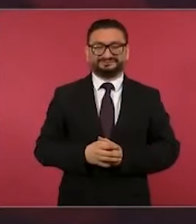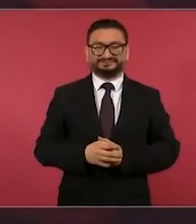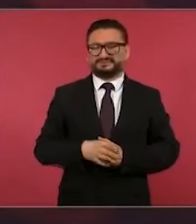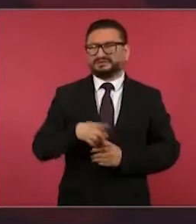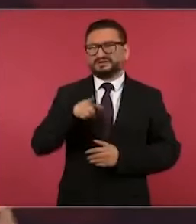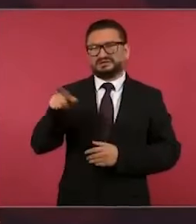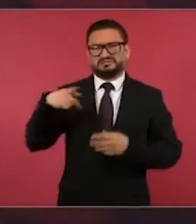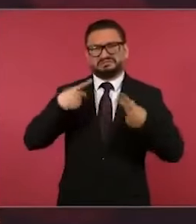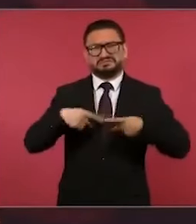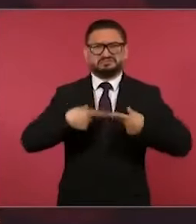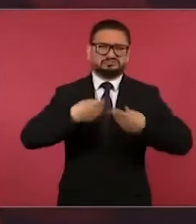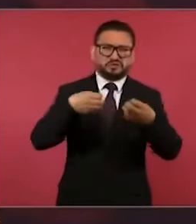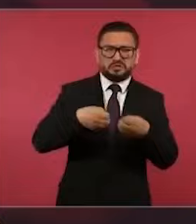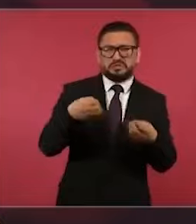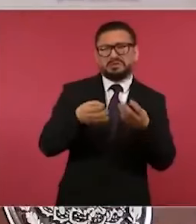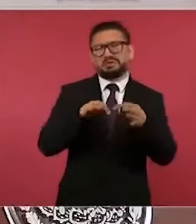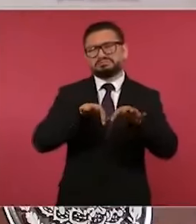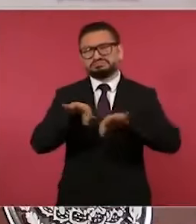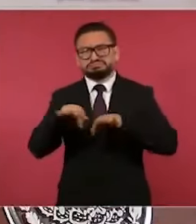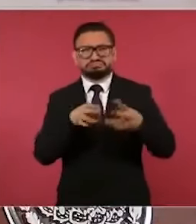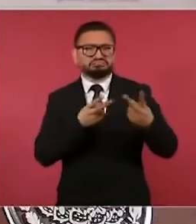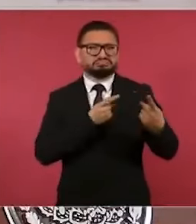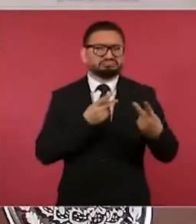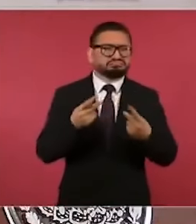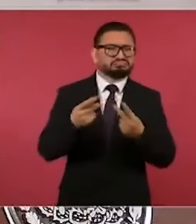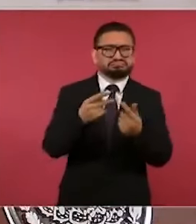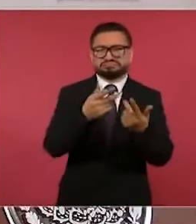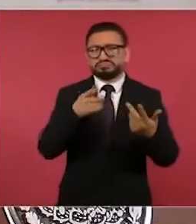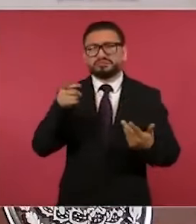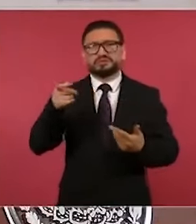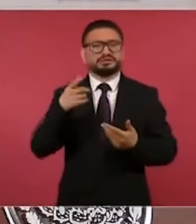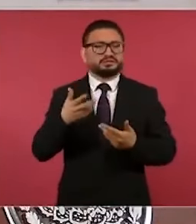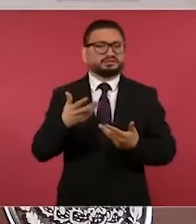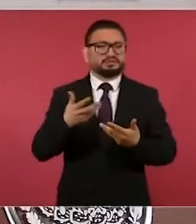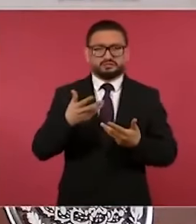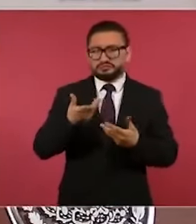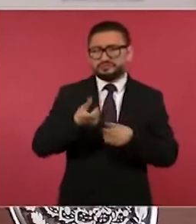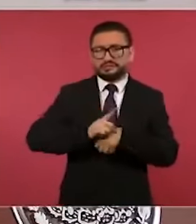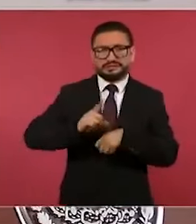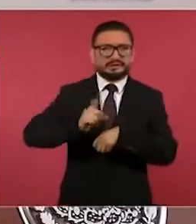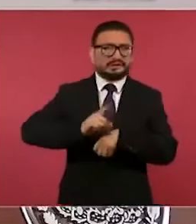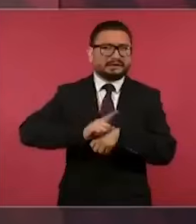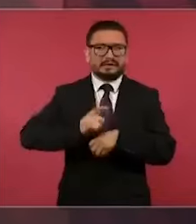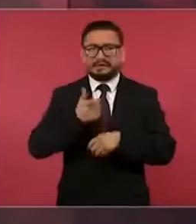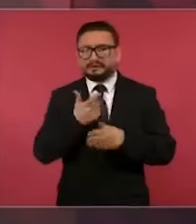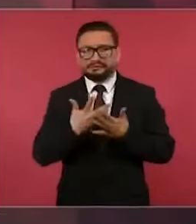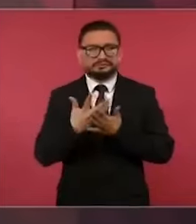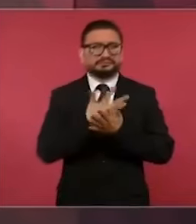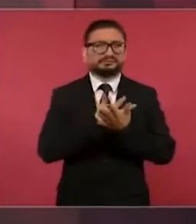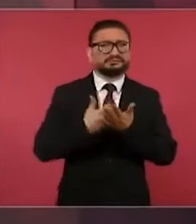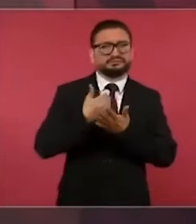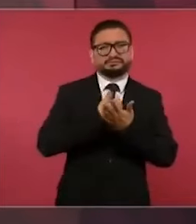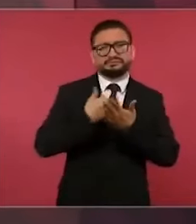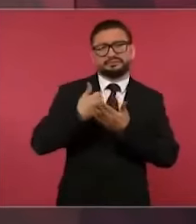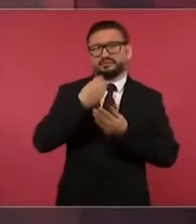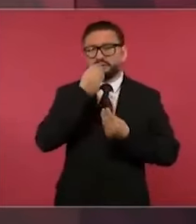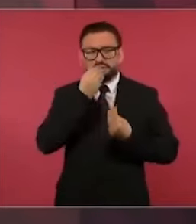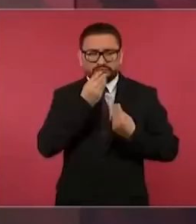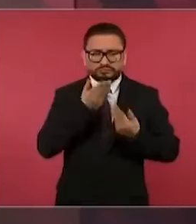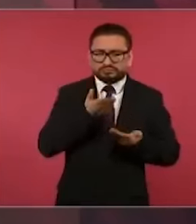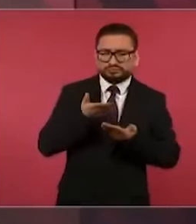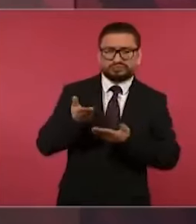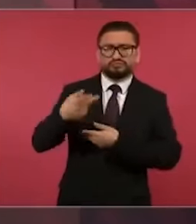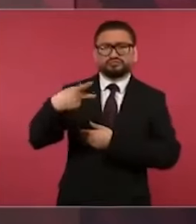en su trabajo buscándose el pan, para ellos, para sus hijos,